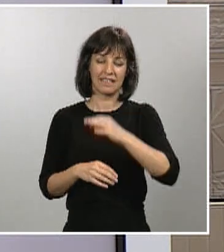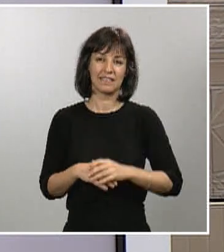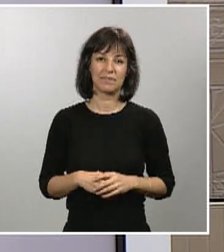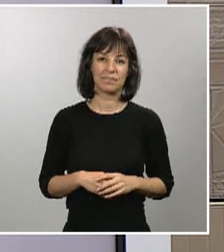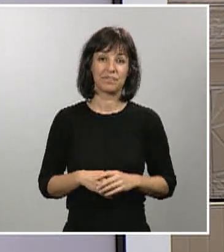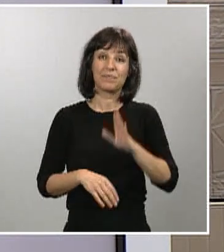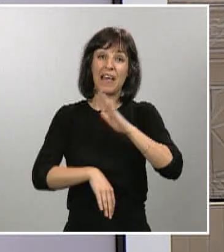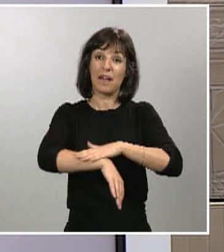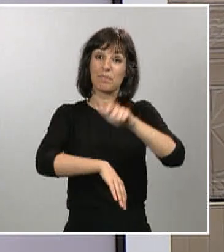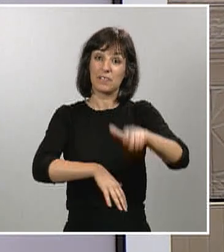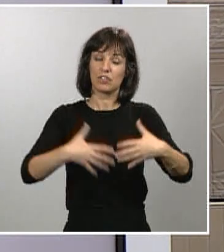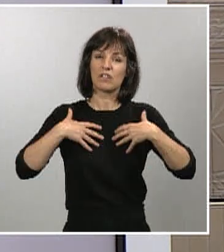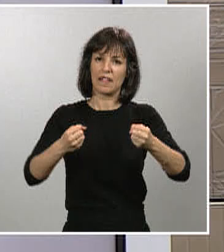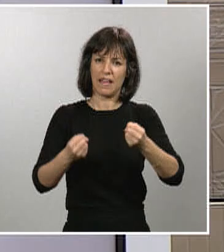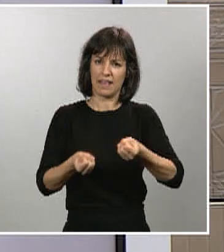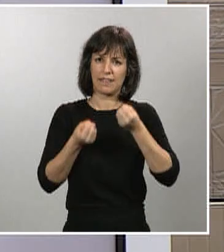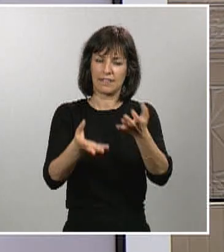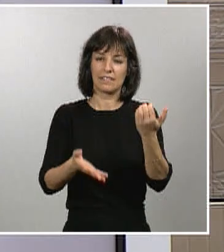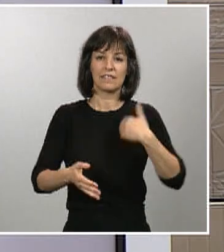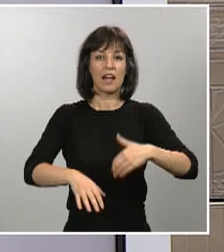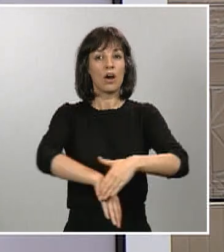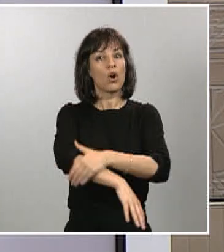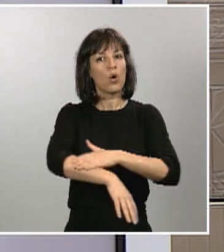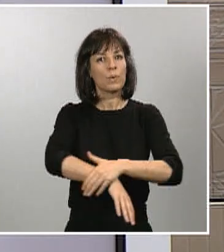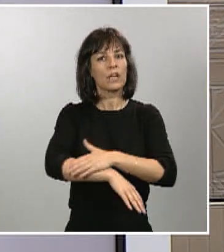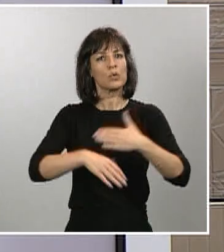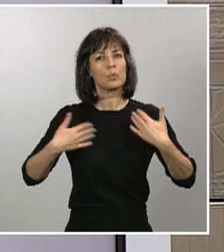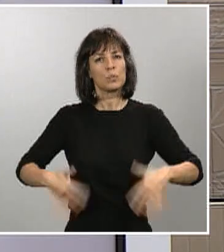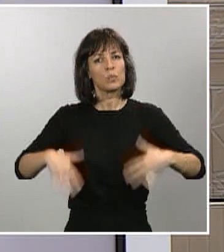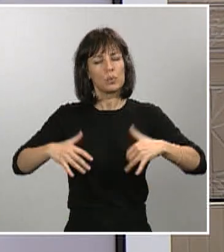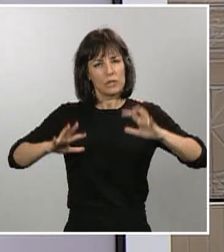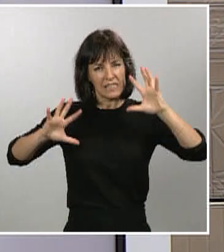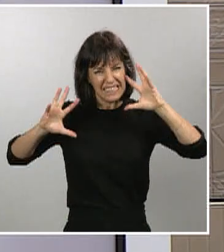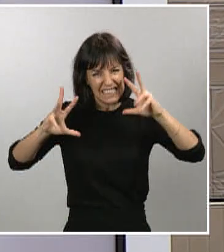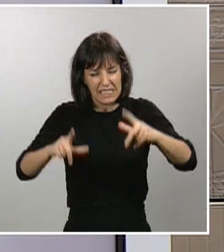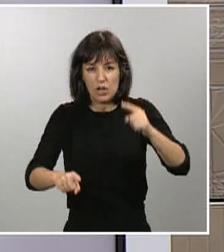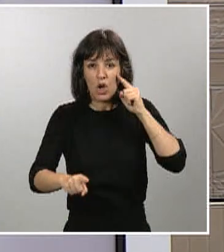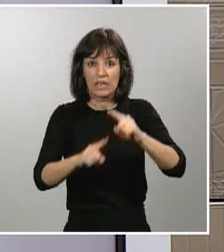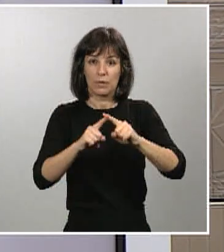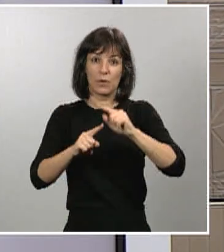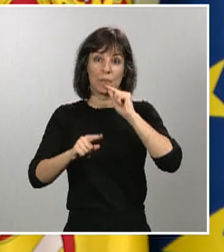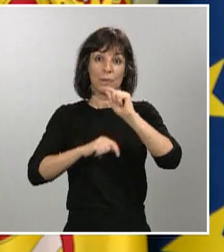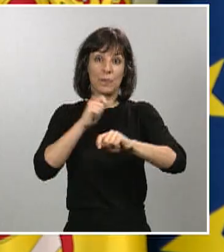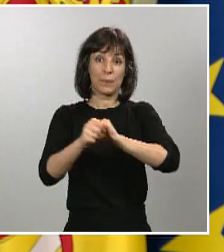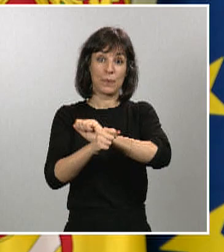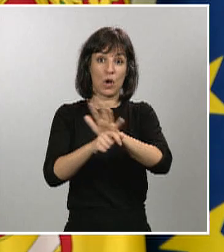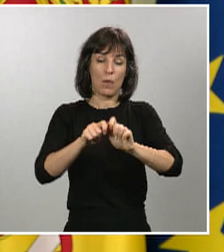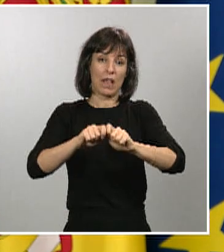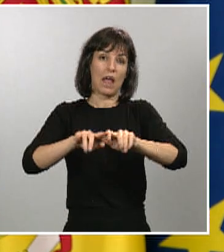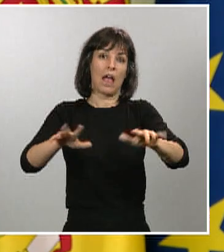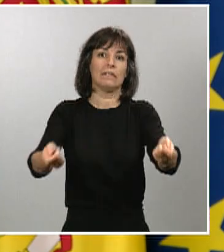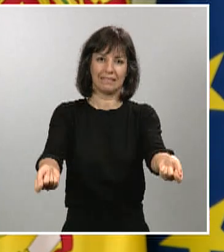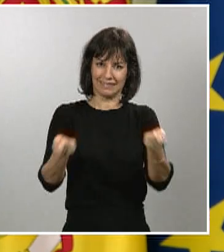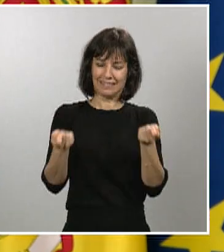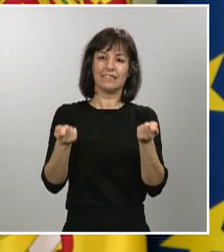Sanidad, desde el Gobierno estamos haciendo un gran esfuerzo para contener la expansión del COVID-19 y proteger la salud